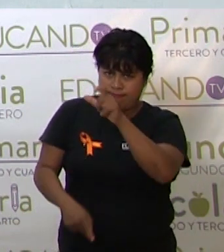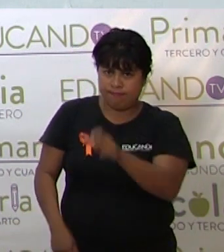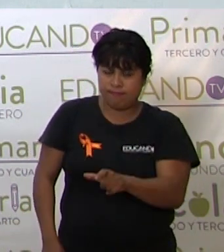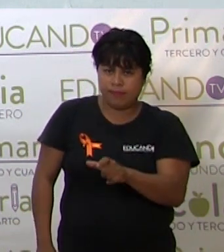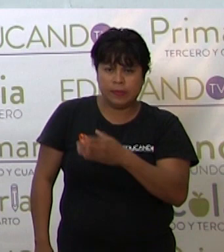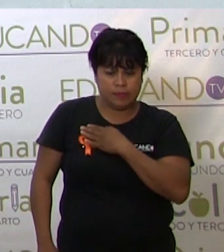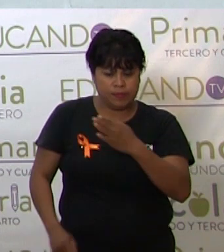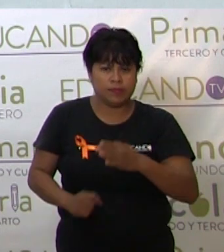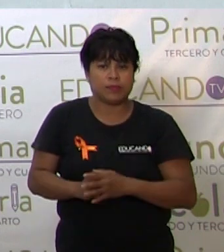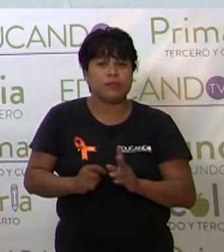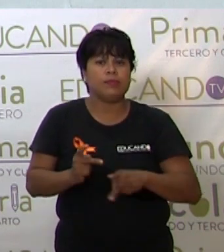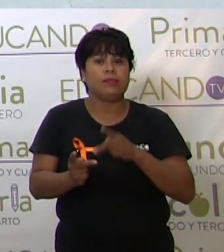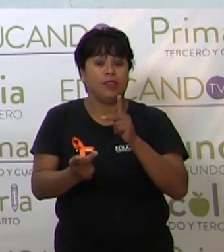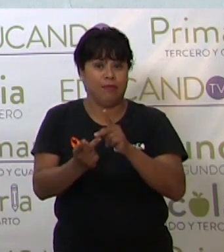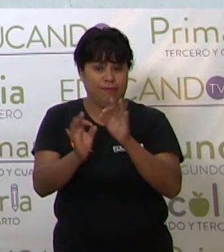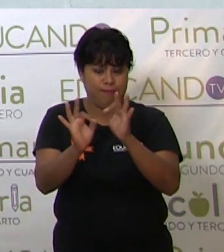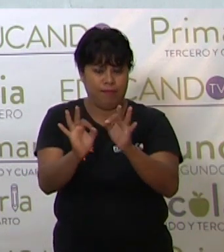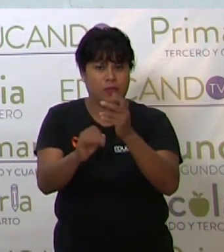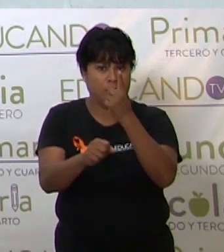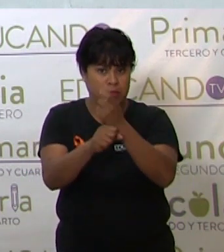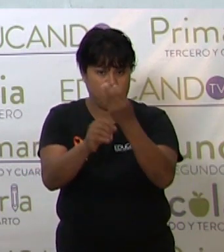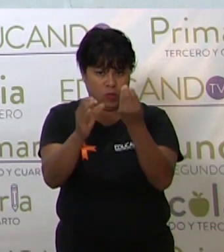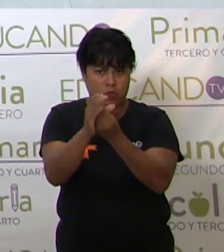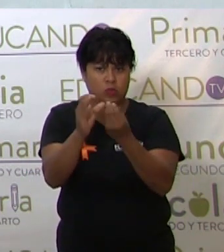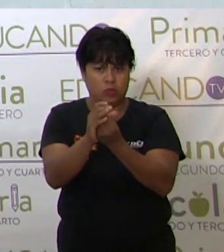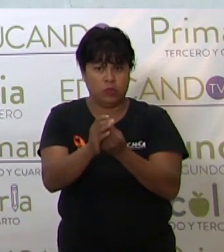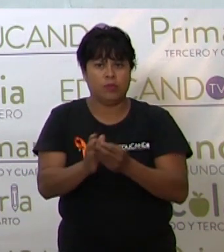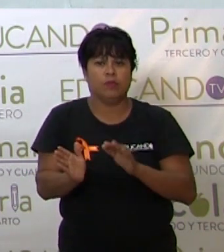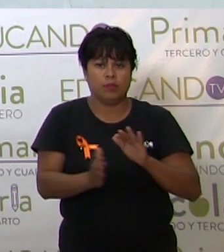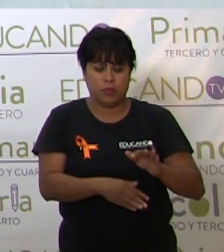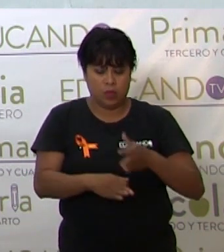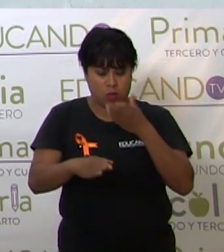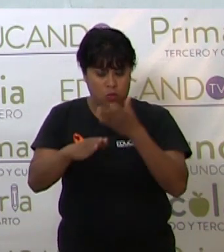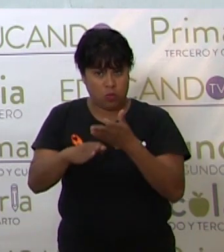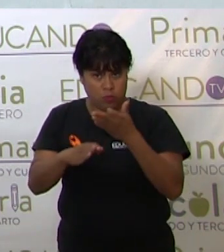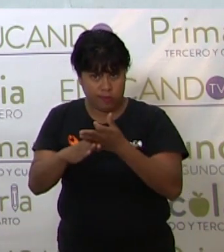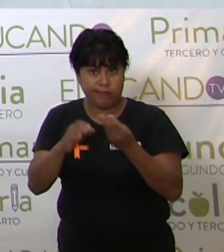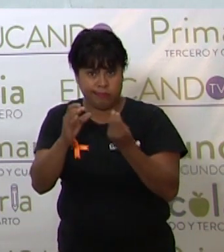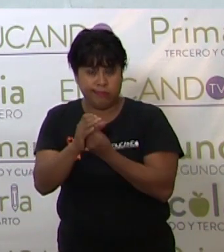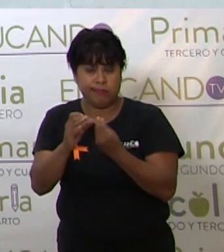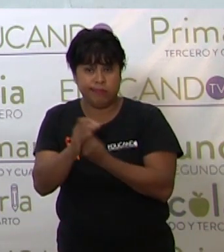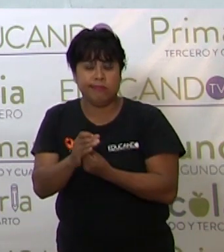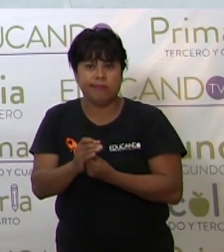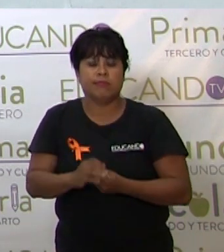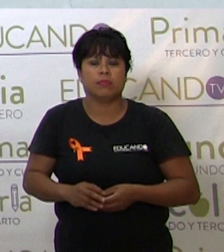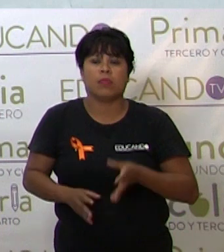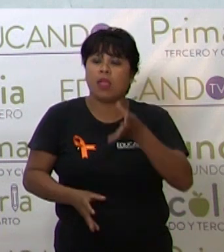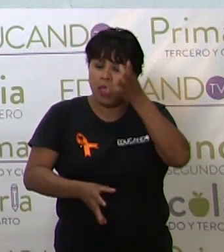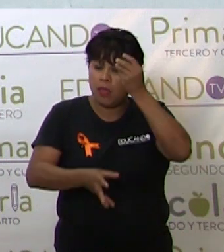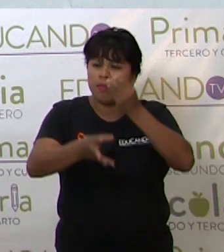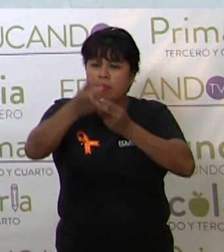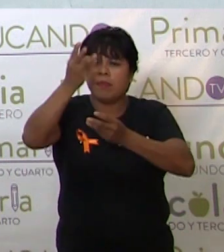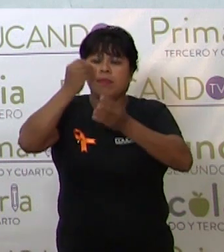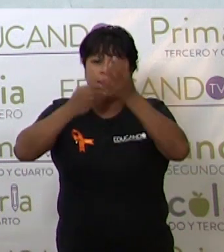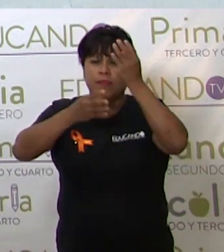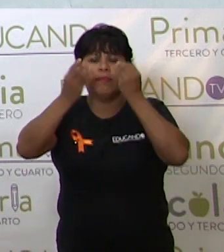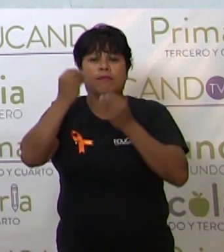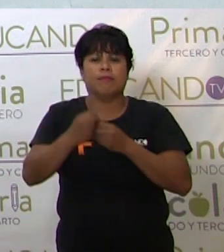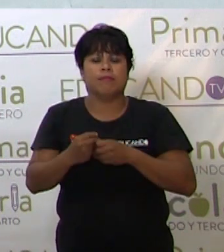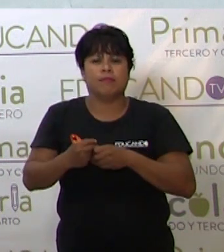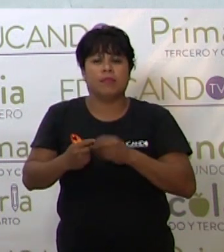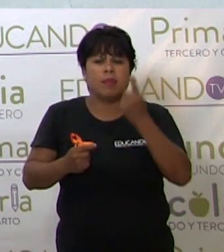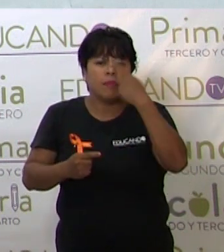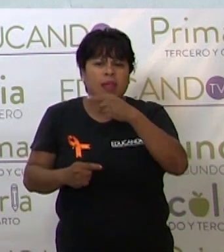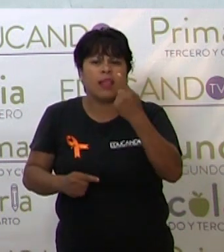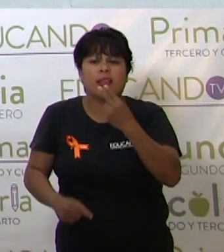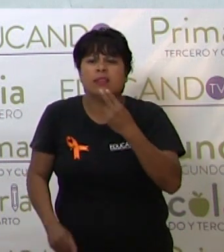Bueno, perfecto. Eso vimos en la primera sesión. En esta sesión, aprendimos para